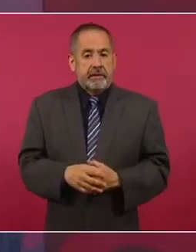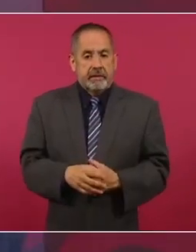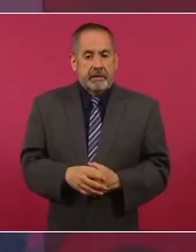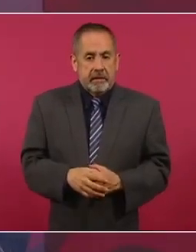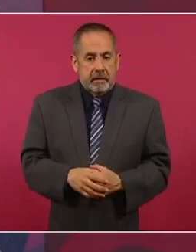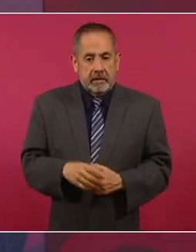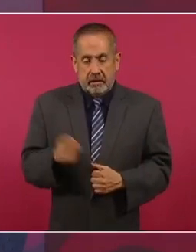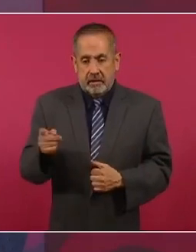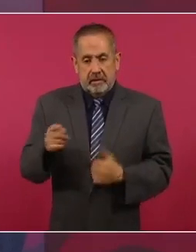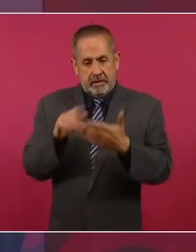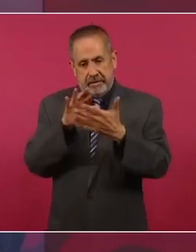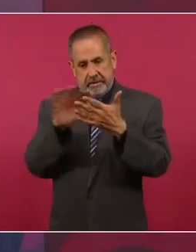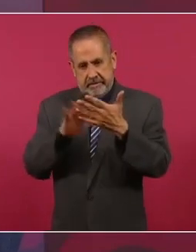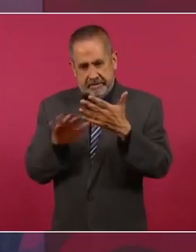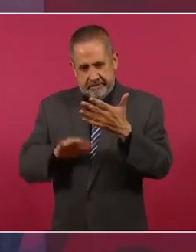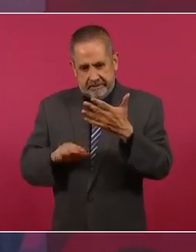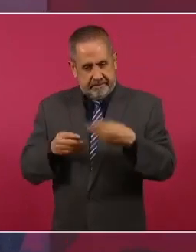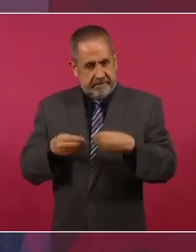el texto,